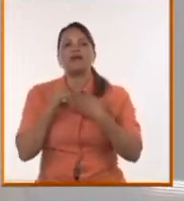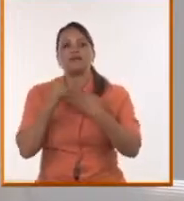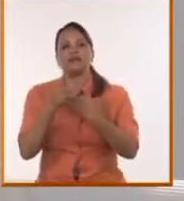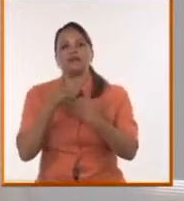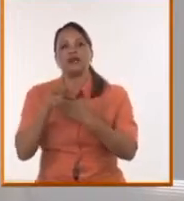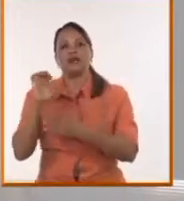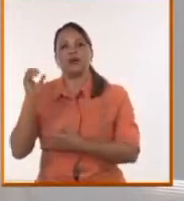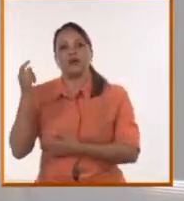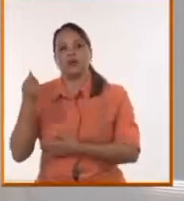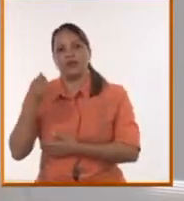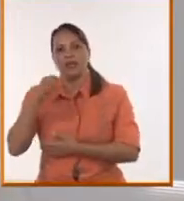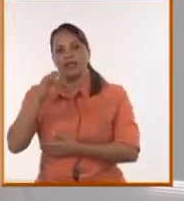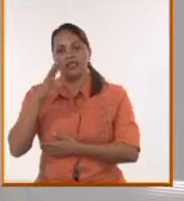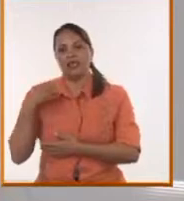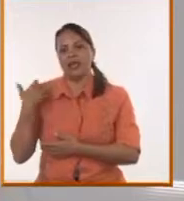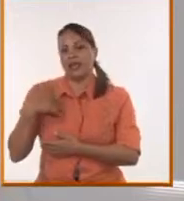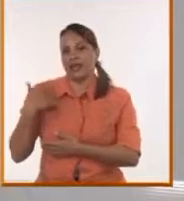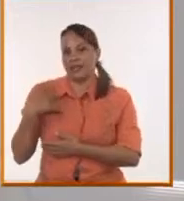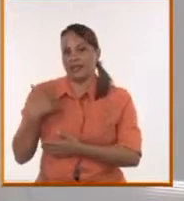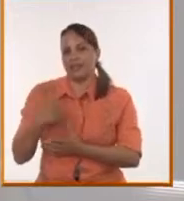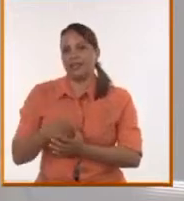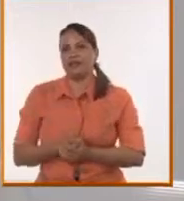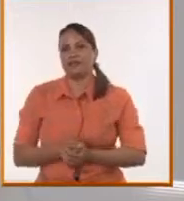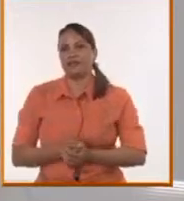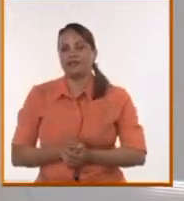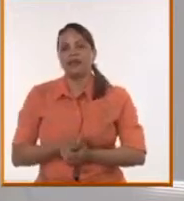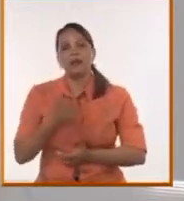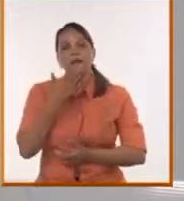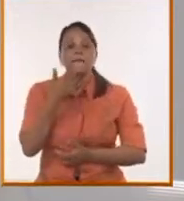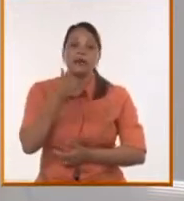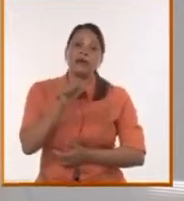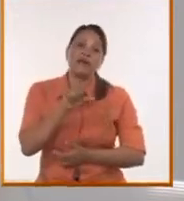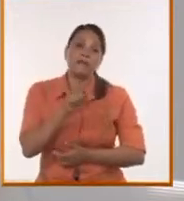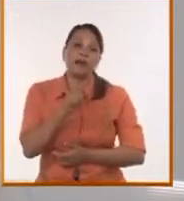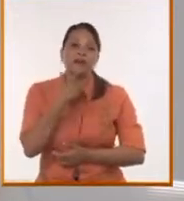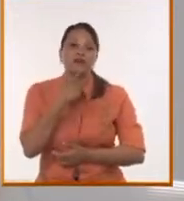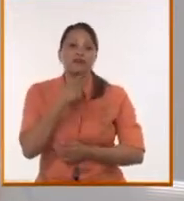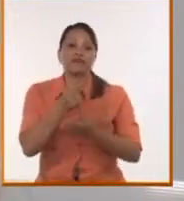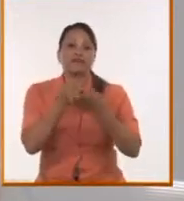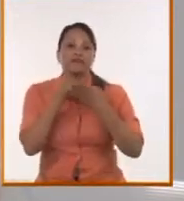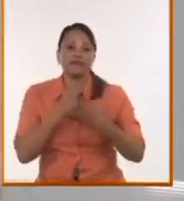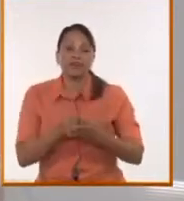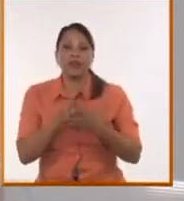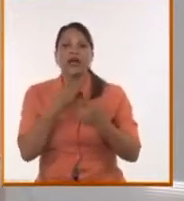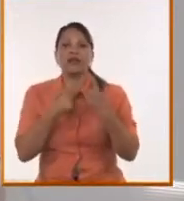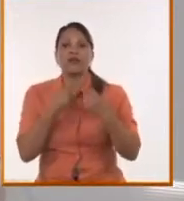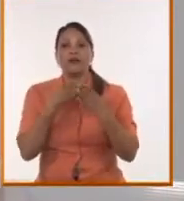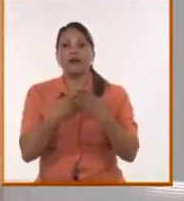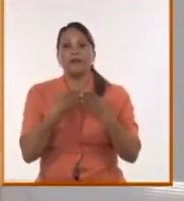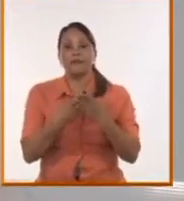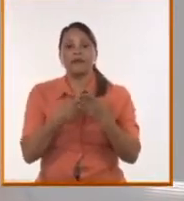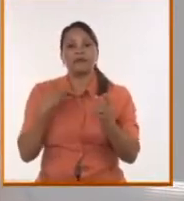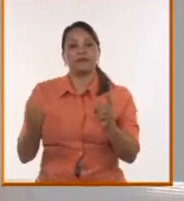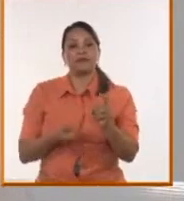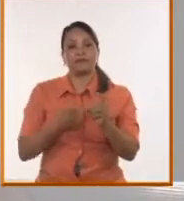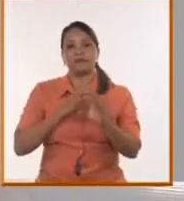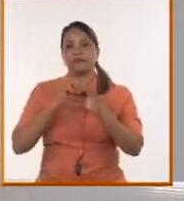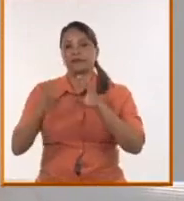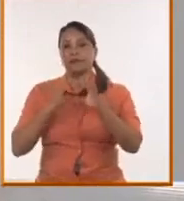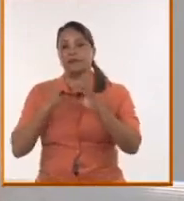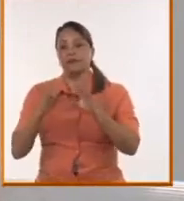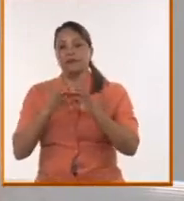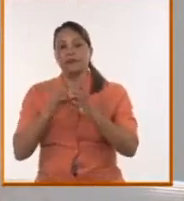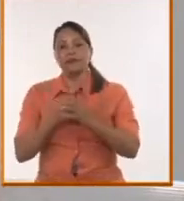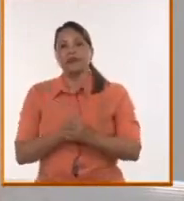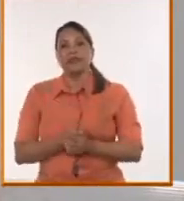argentina, ¿no? Lo dice en tono de broma, pero es decir, para bien y para mal, nos ha permitido a ciertos sectores que damos la batalla comunicacional en tiempo